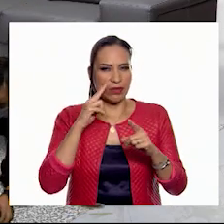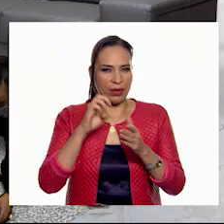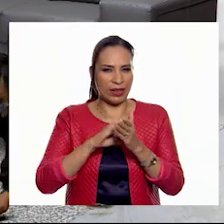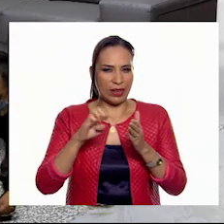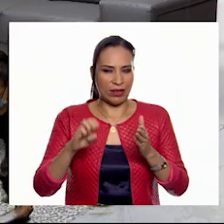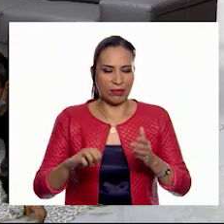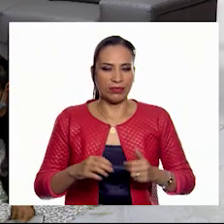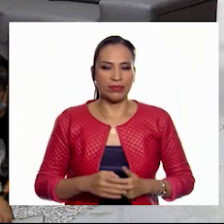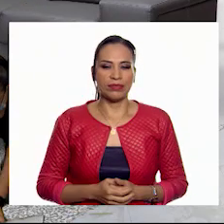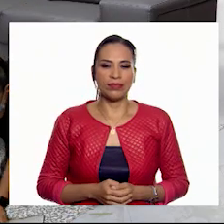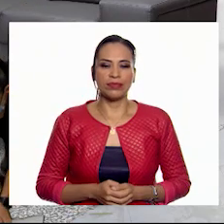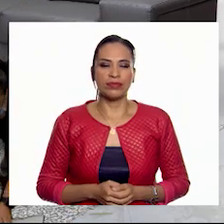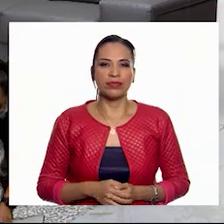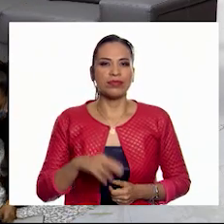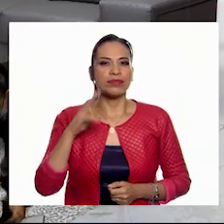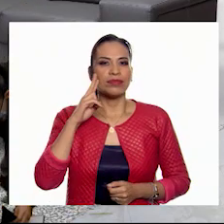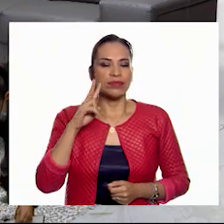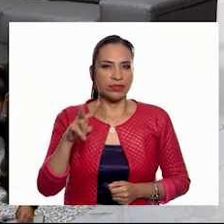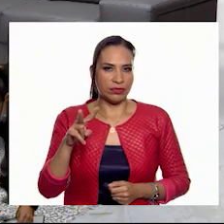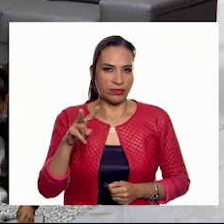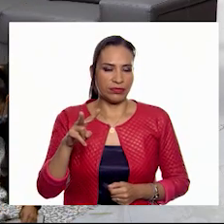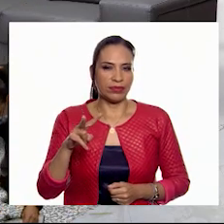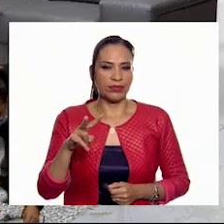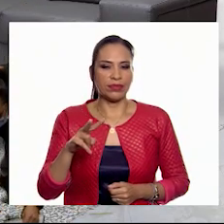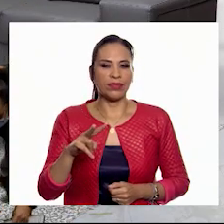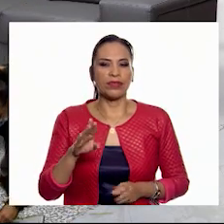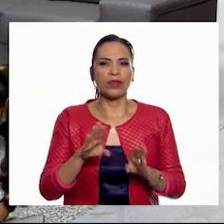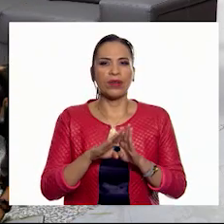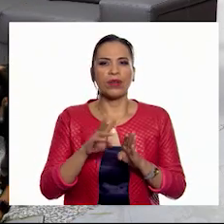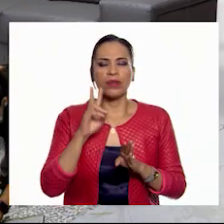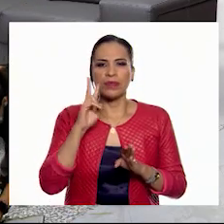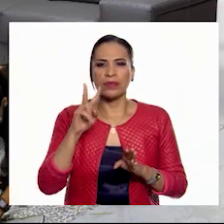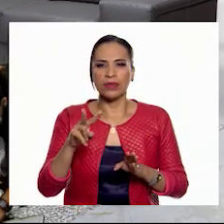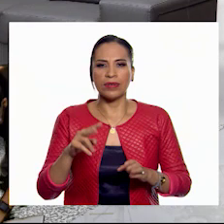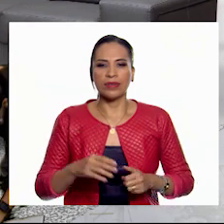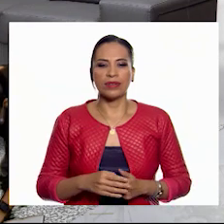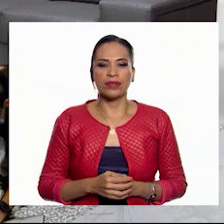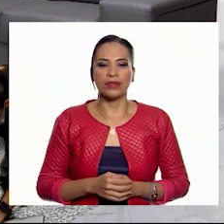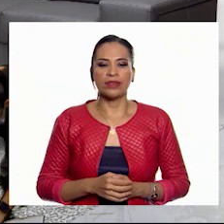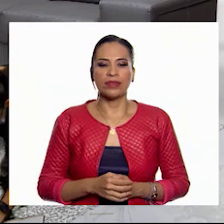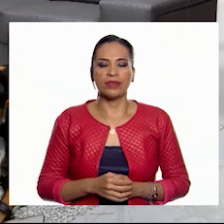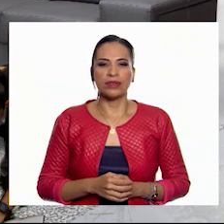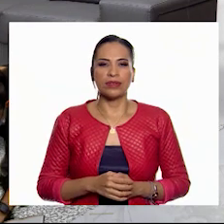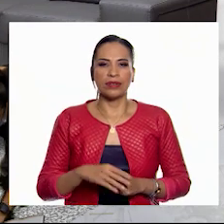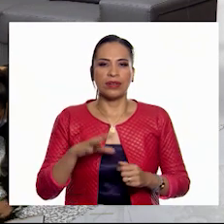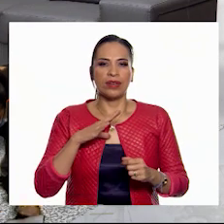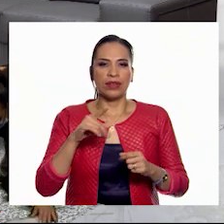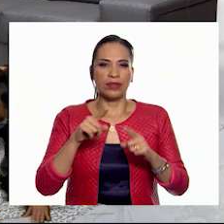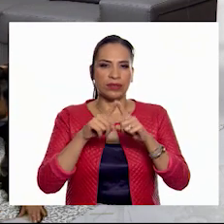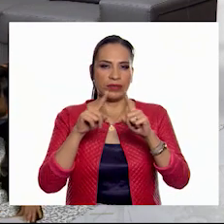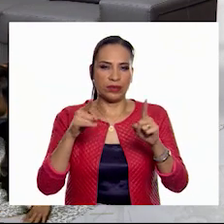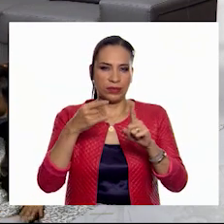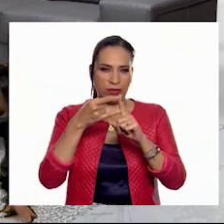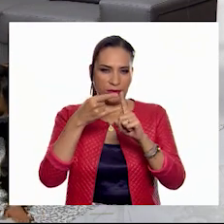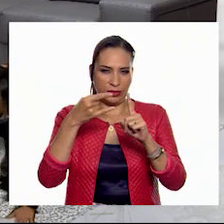para que vean que queda un rectángulo.